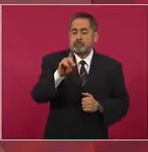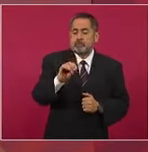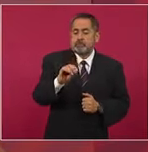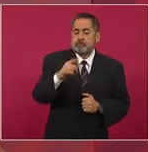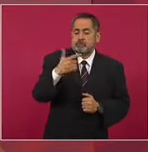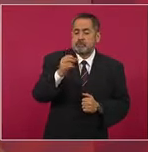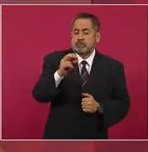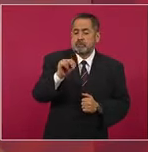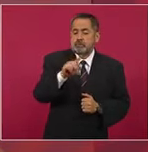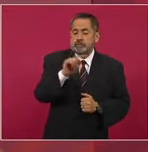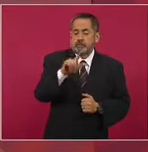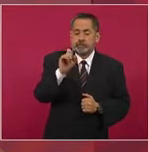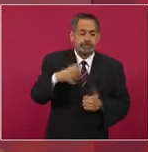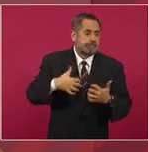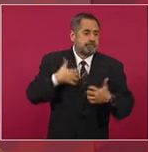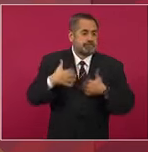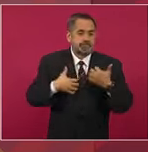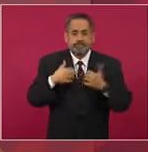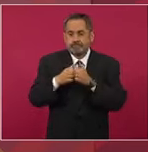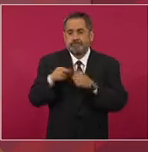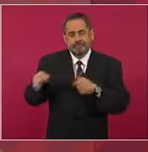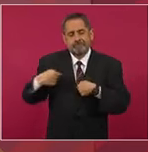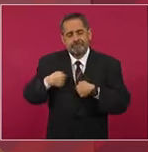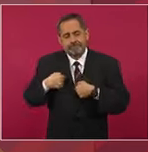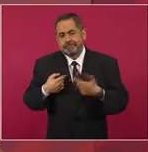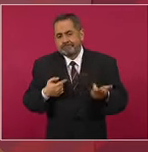con nosotros,